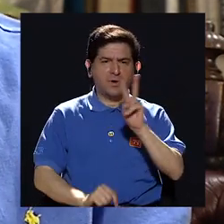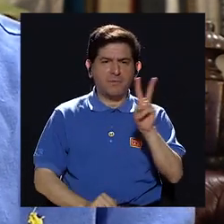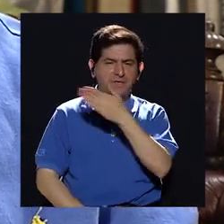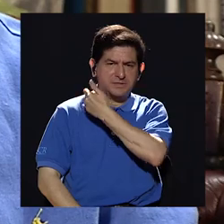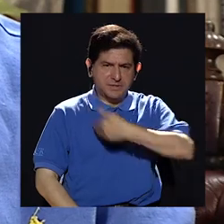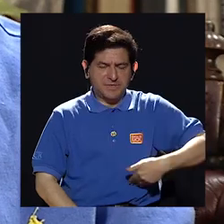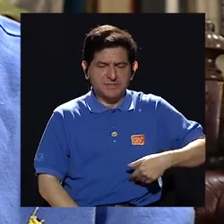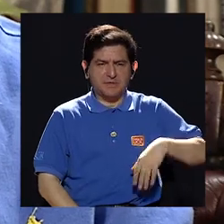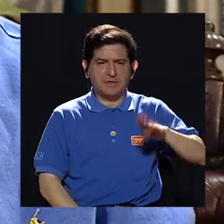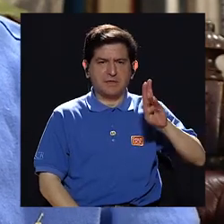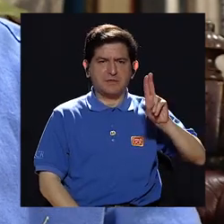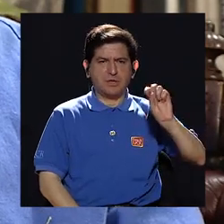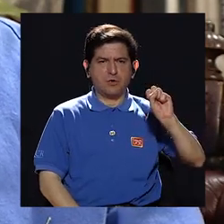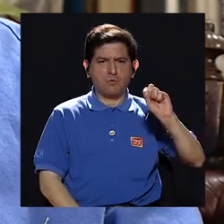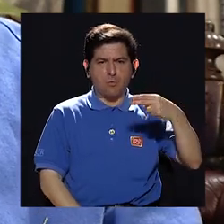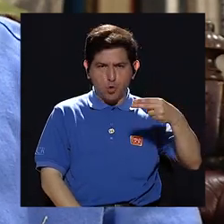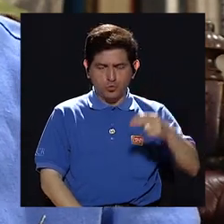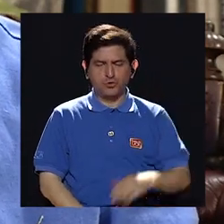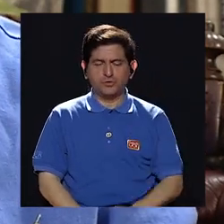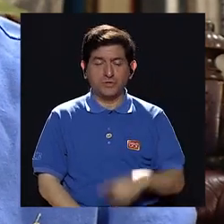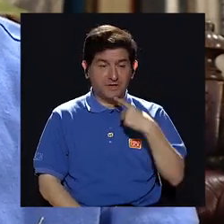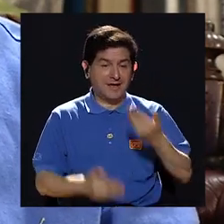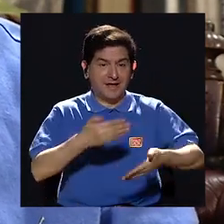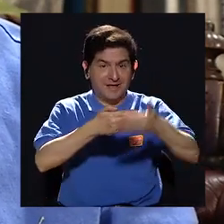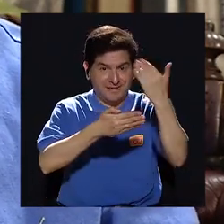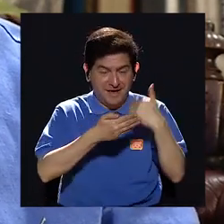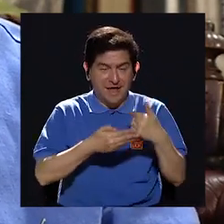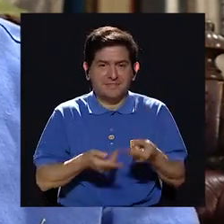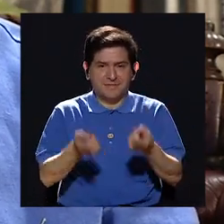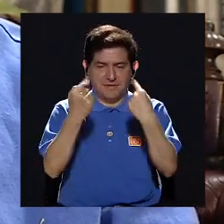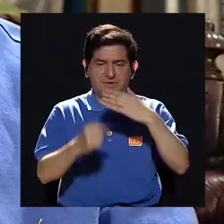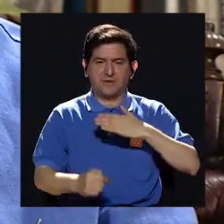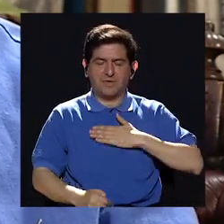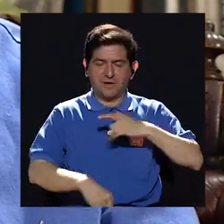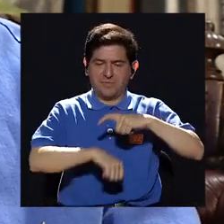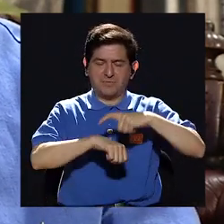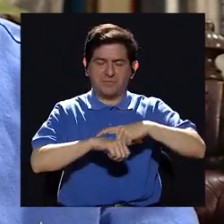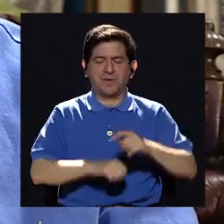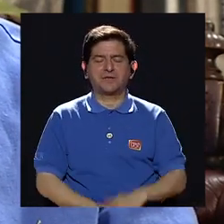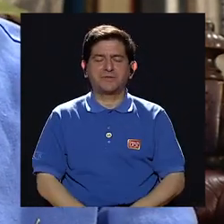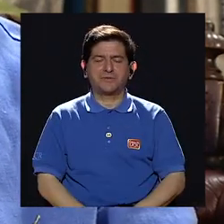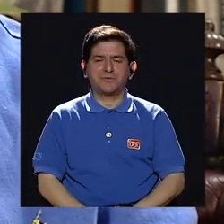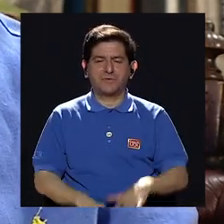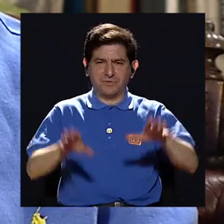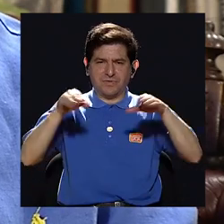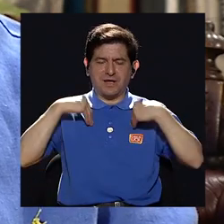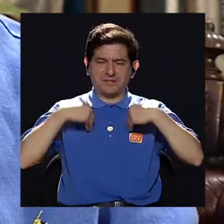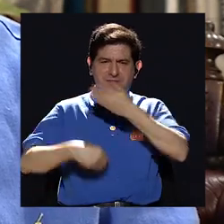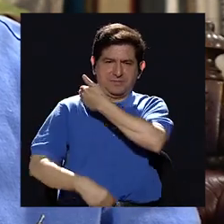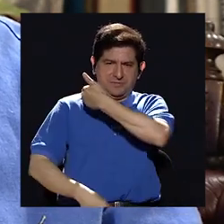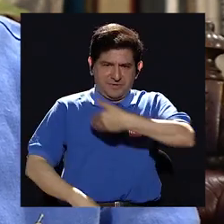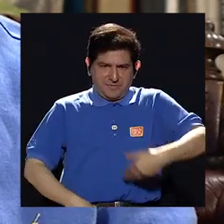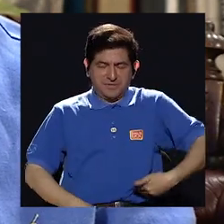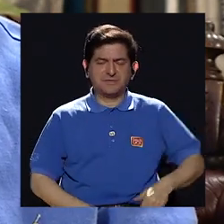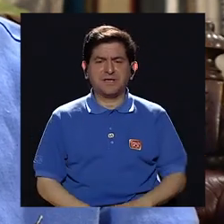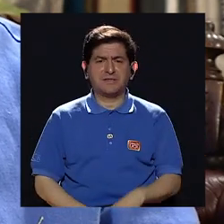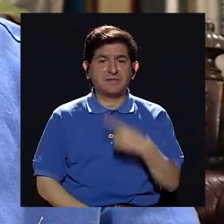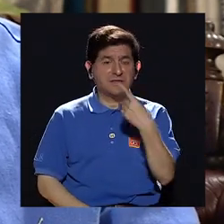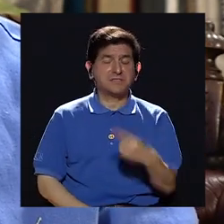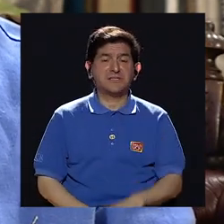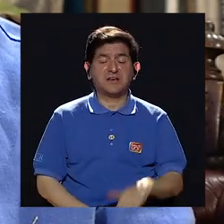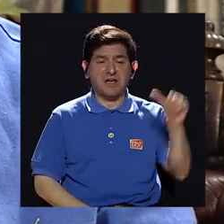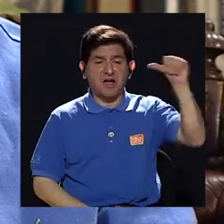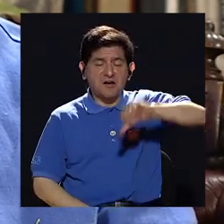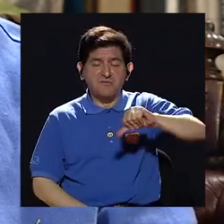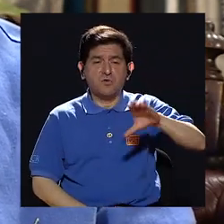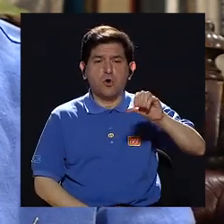vicepresidente Bush, que acabo de mencionar, que vino a mi toma de posesión para decirle, fracasado contadora, yo